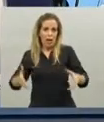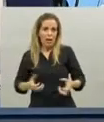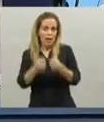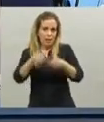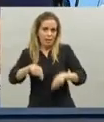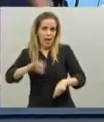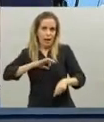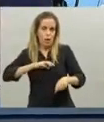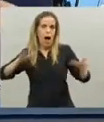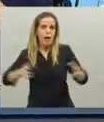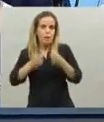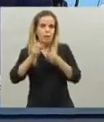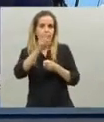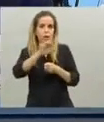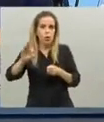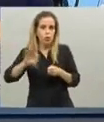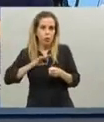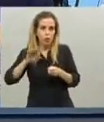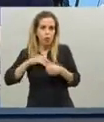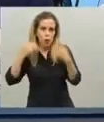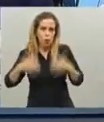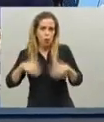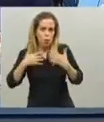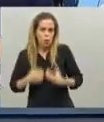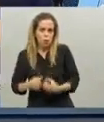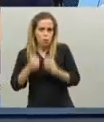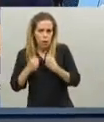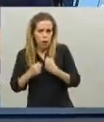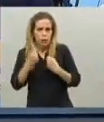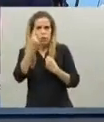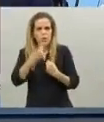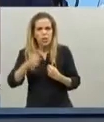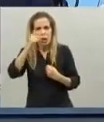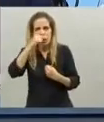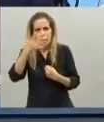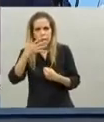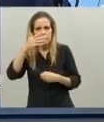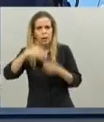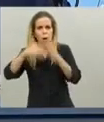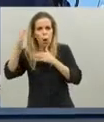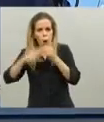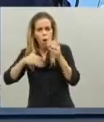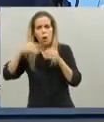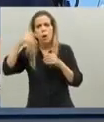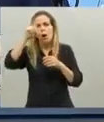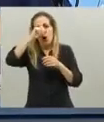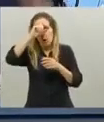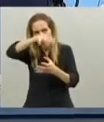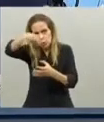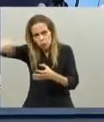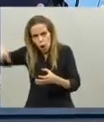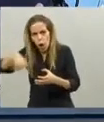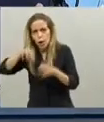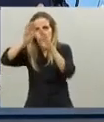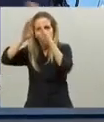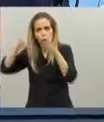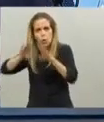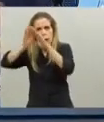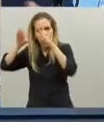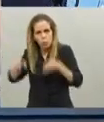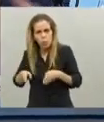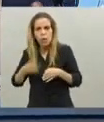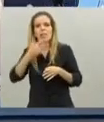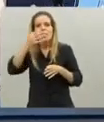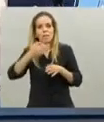años y la verdad que fue un esfuerzo enorme 125 obras bueno todo lo que hemos dicho tantas veces y la verdad no lo tendríamos hoy